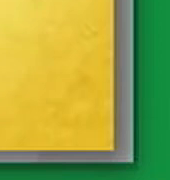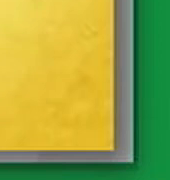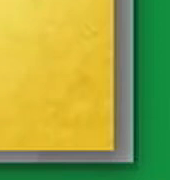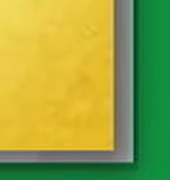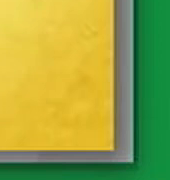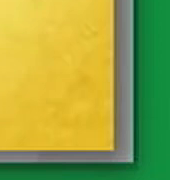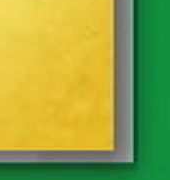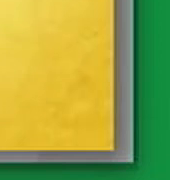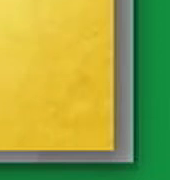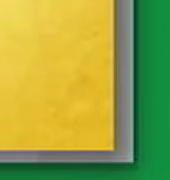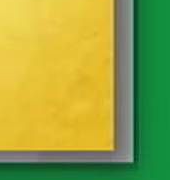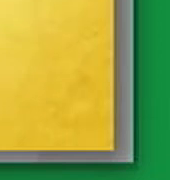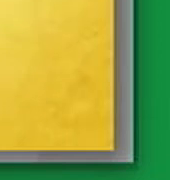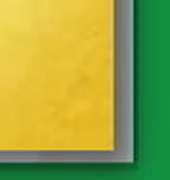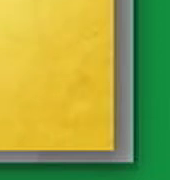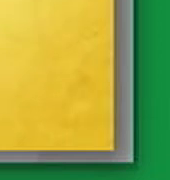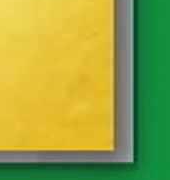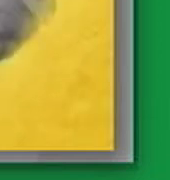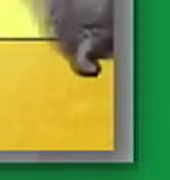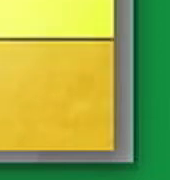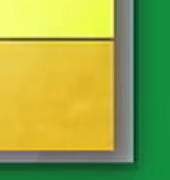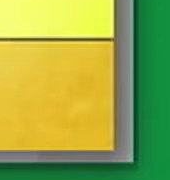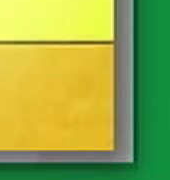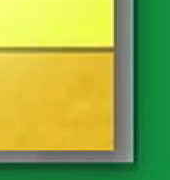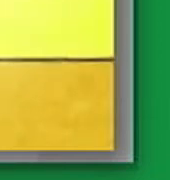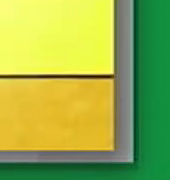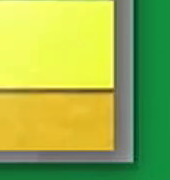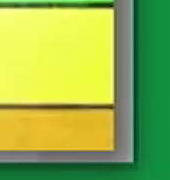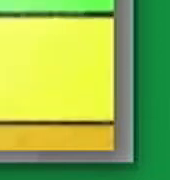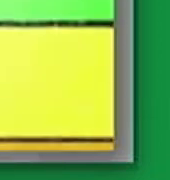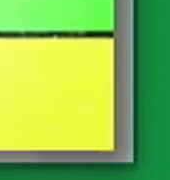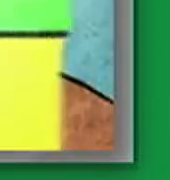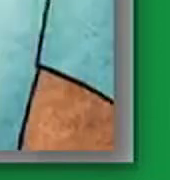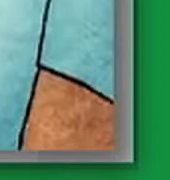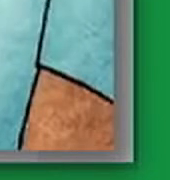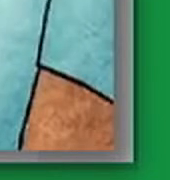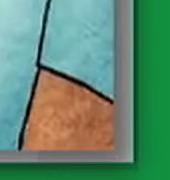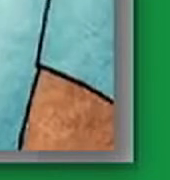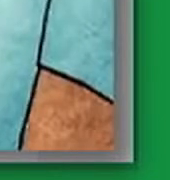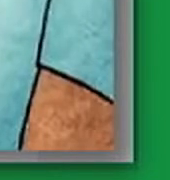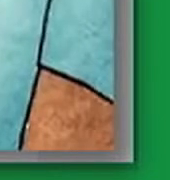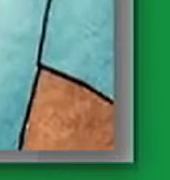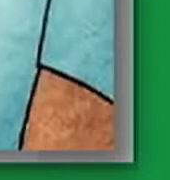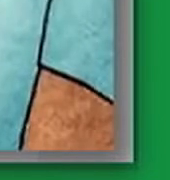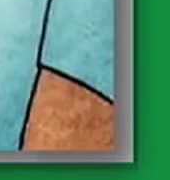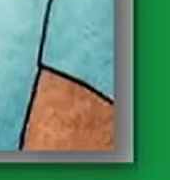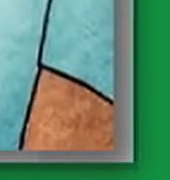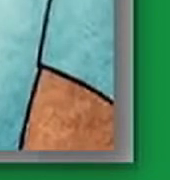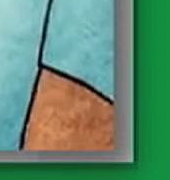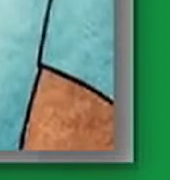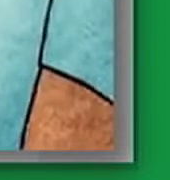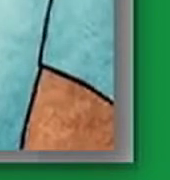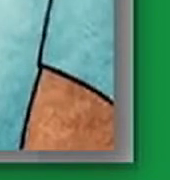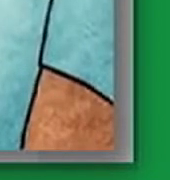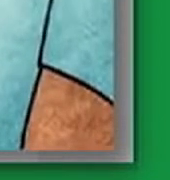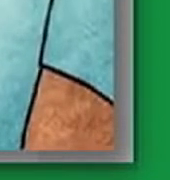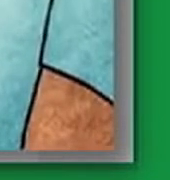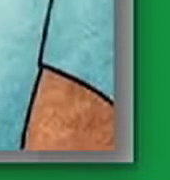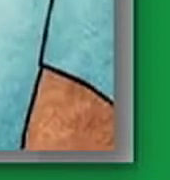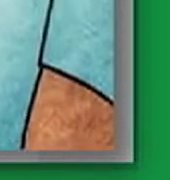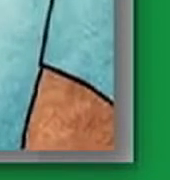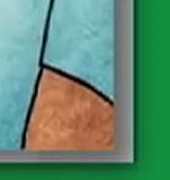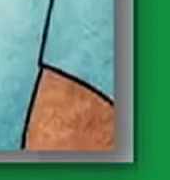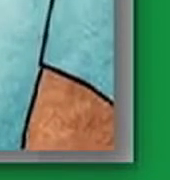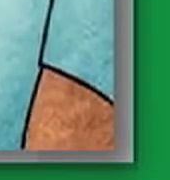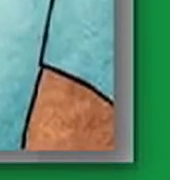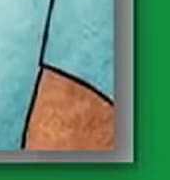Corrí gritando a mis padres Y todo se los conté Ellos están orgullosos